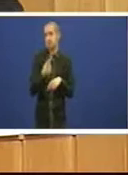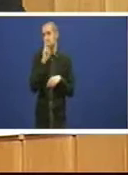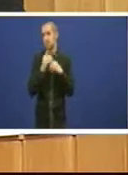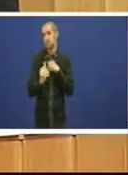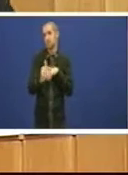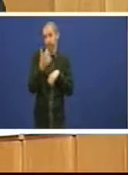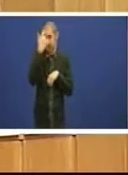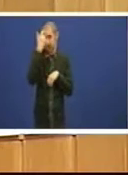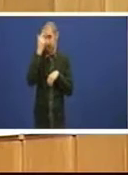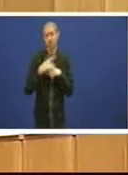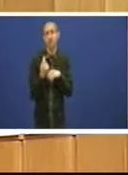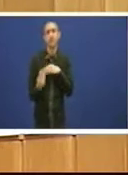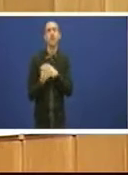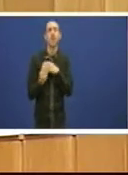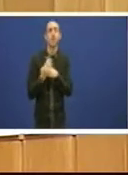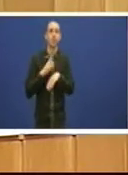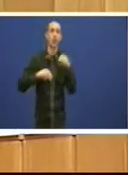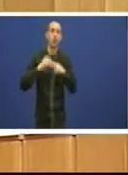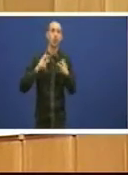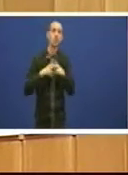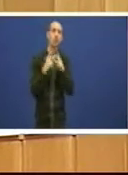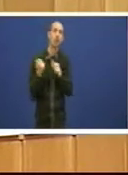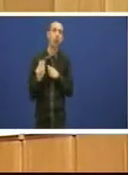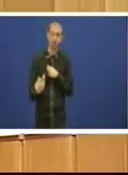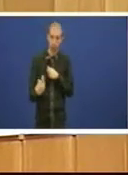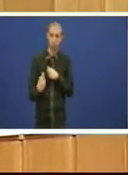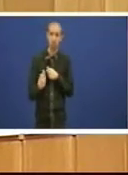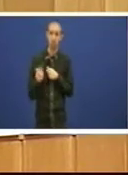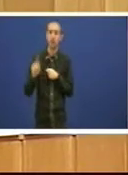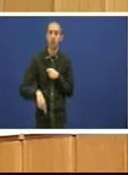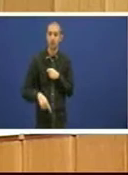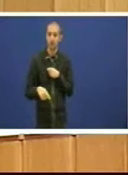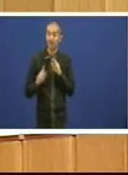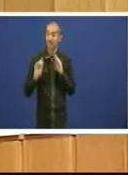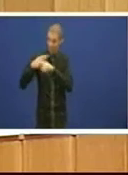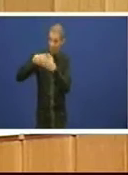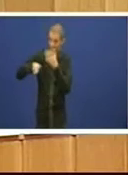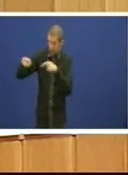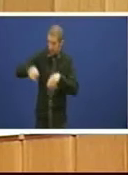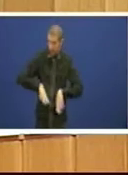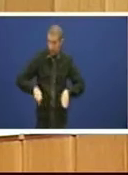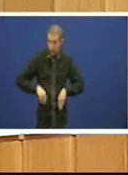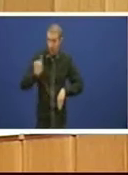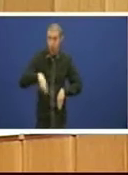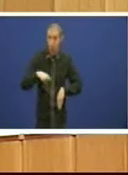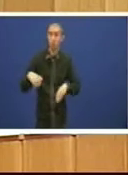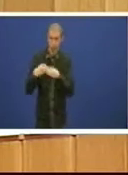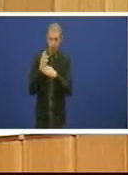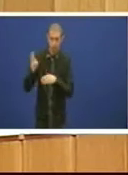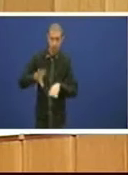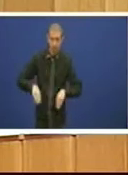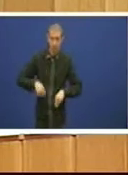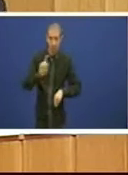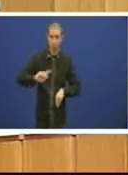financiamento da obra social por esa vía e sobre todo está disposta a xunta de Galiza está disposto o Partido Popular a